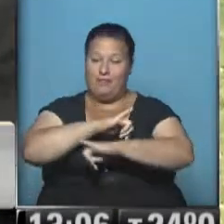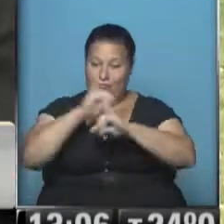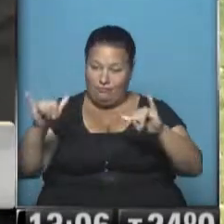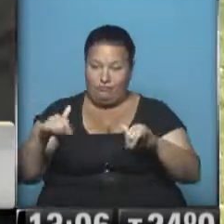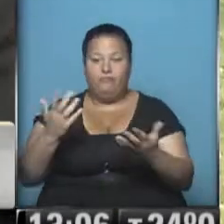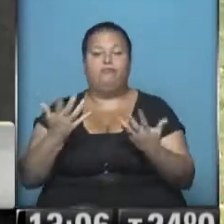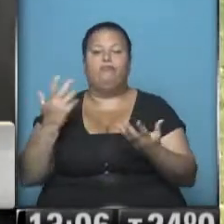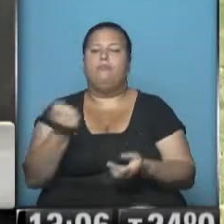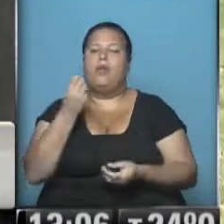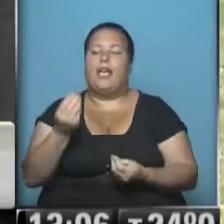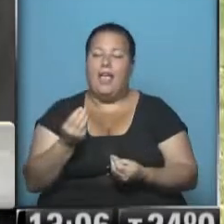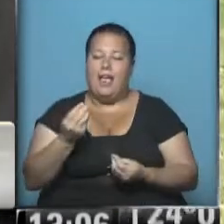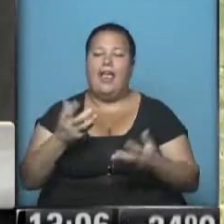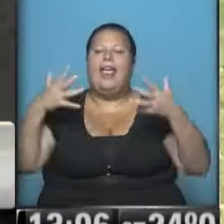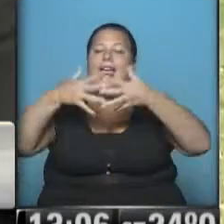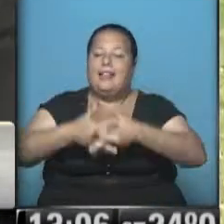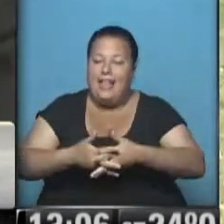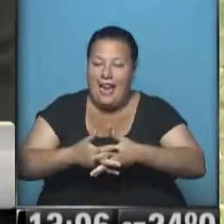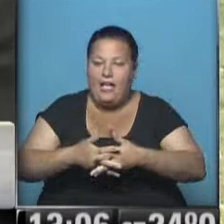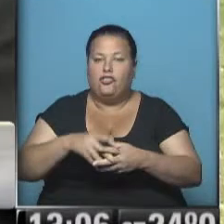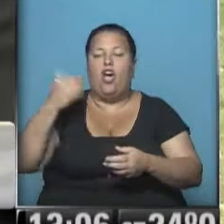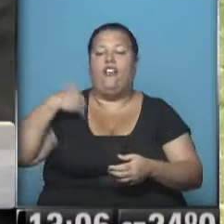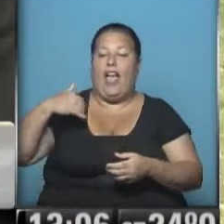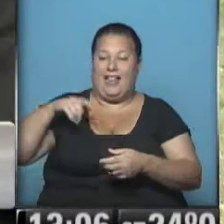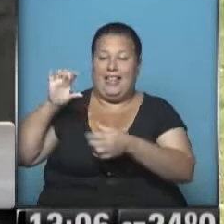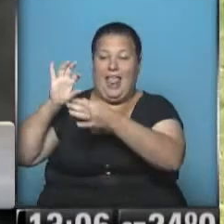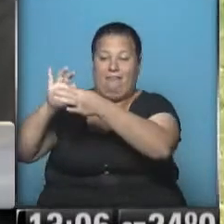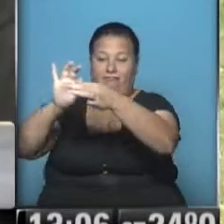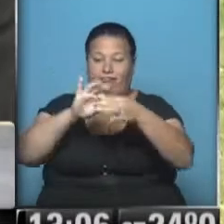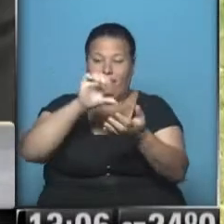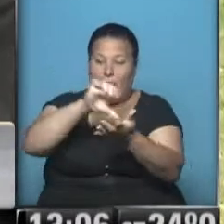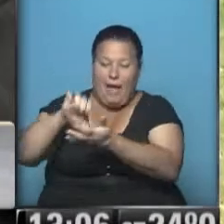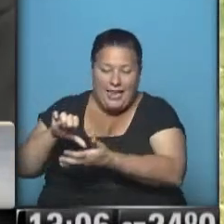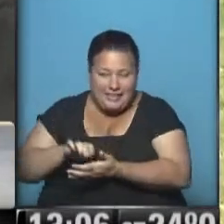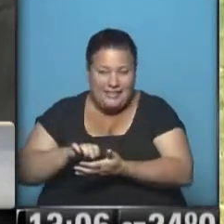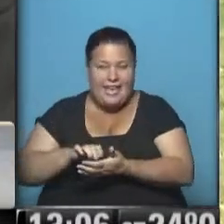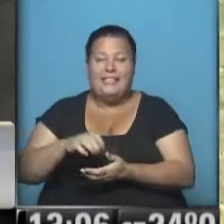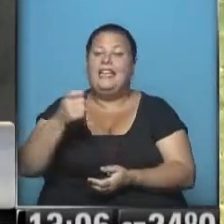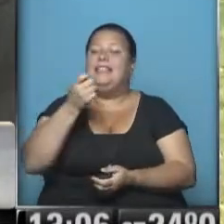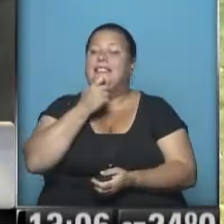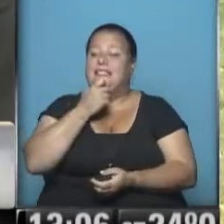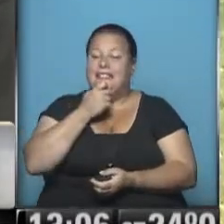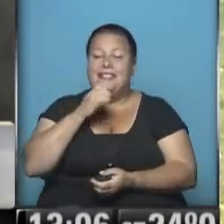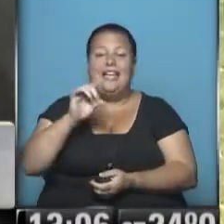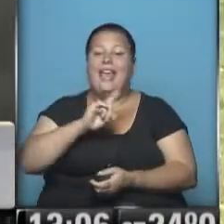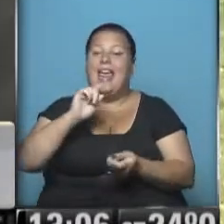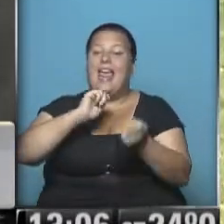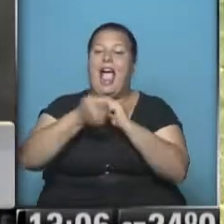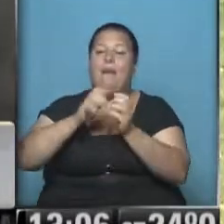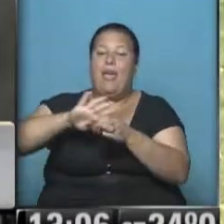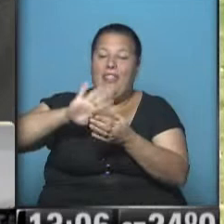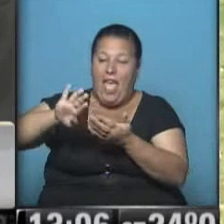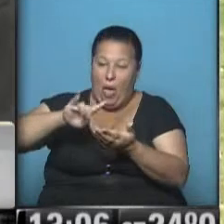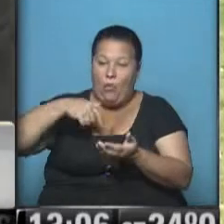resalta el hecho de que la integración entre nuestros países sería imposible si no se hubieran reestructurado las